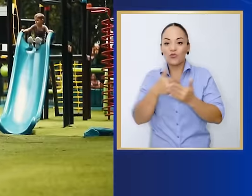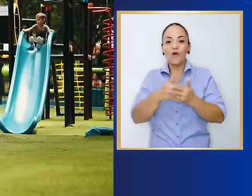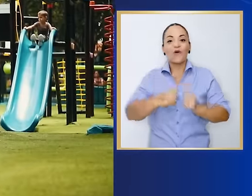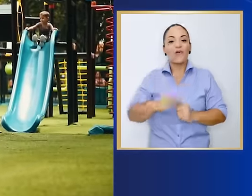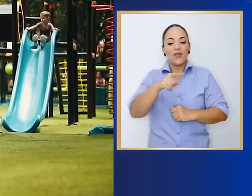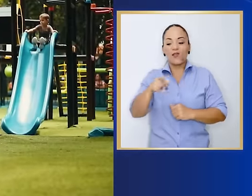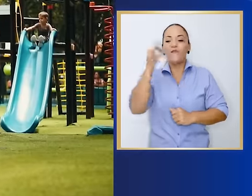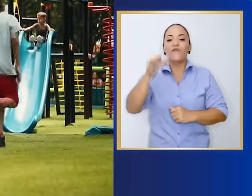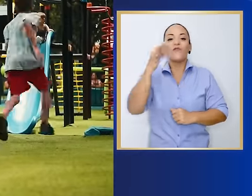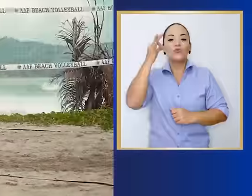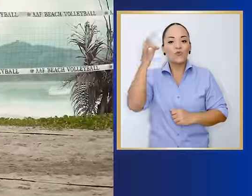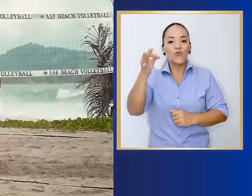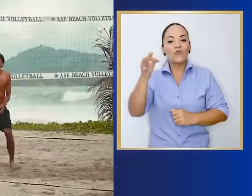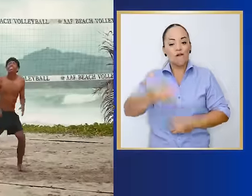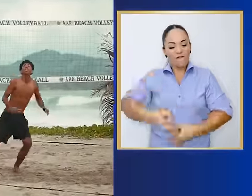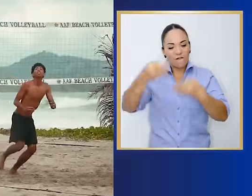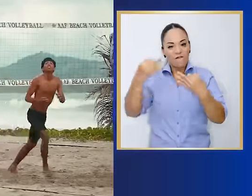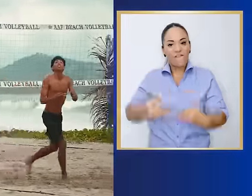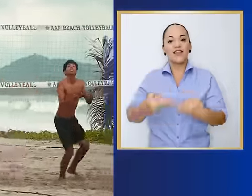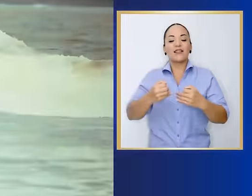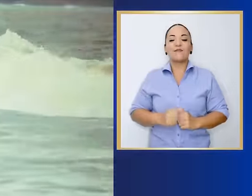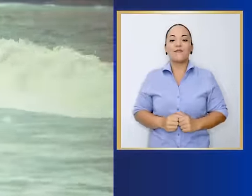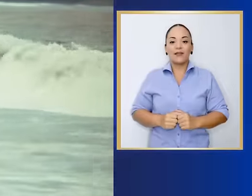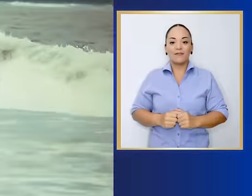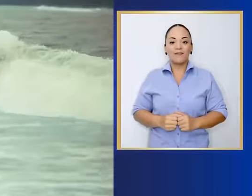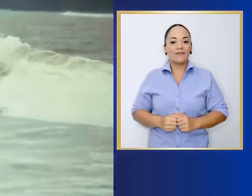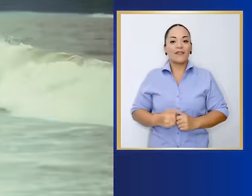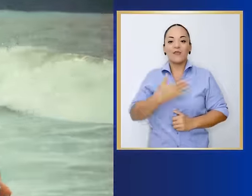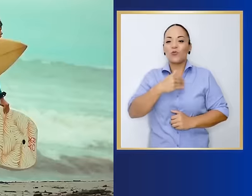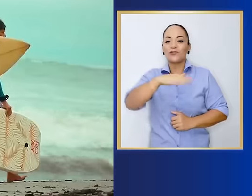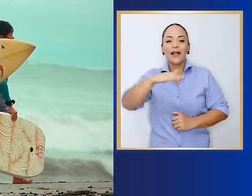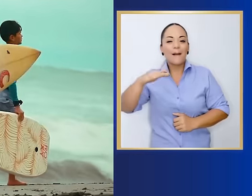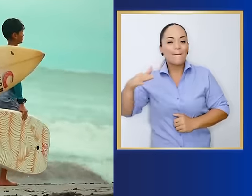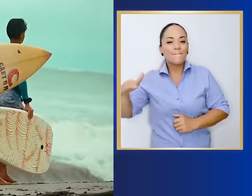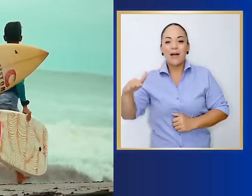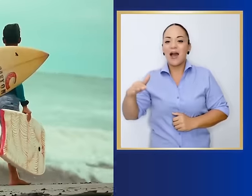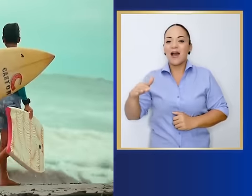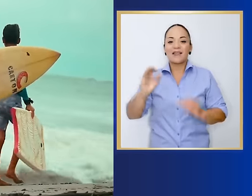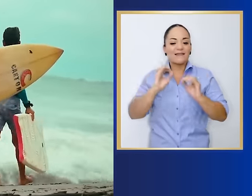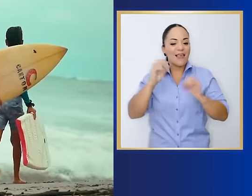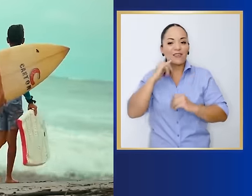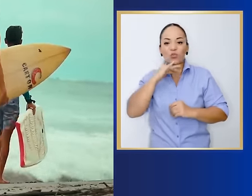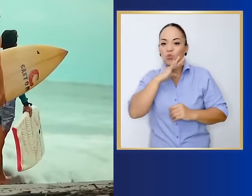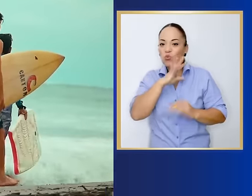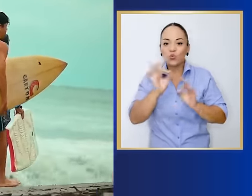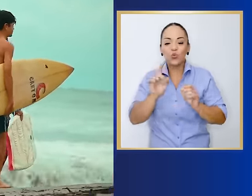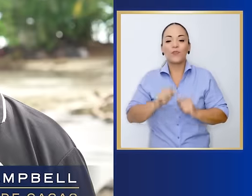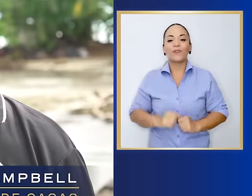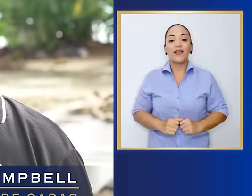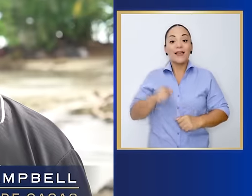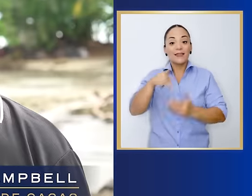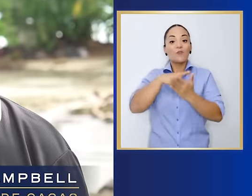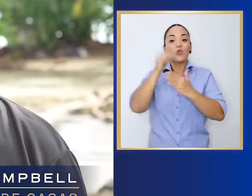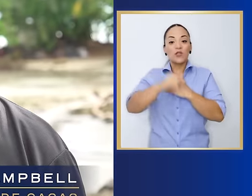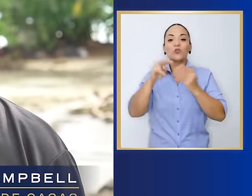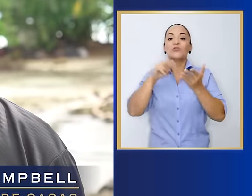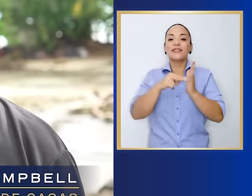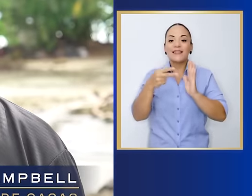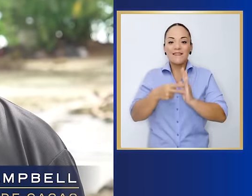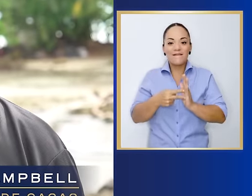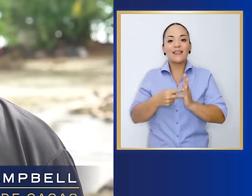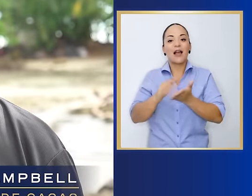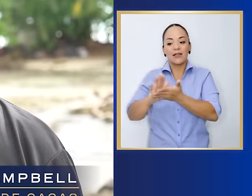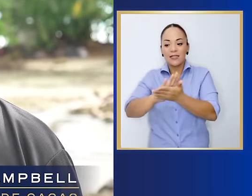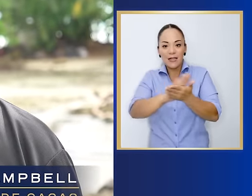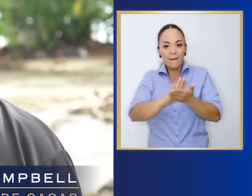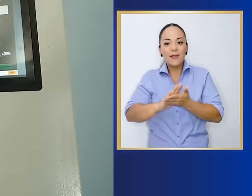para que tengan un futuro firme, le gusta el mar, que no tengan nada, nada de contaminaciones. Este proyecto significa